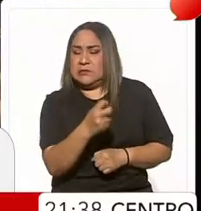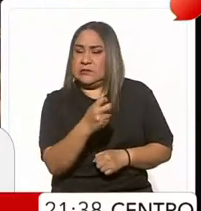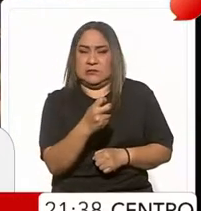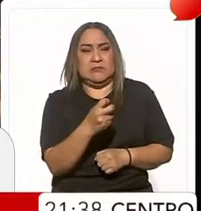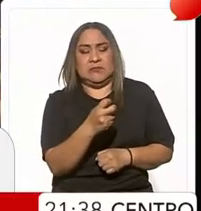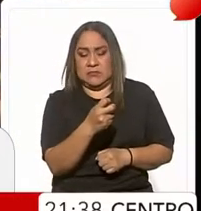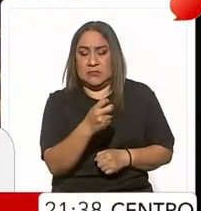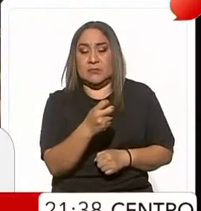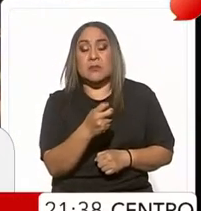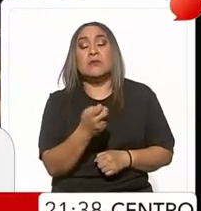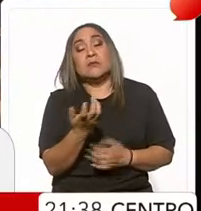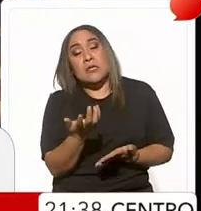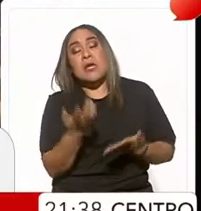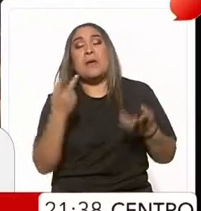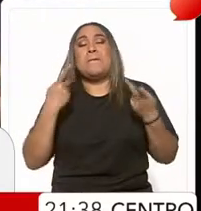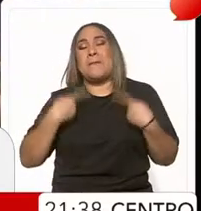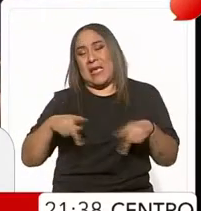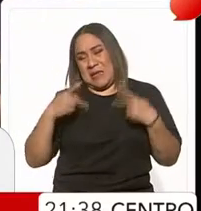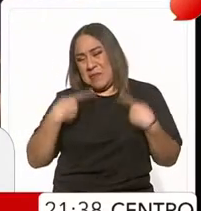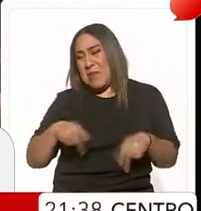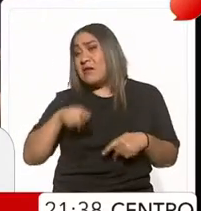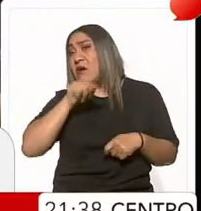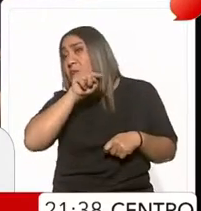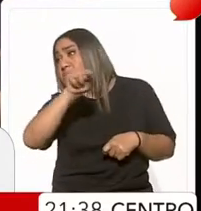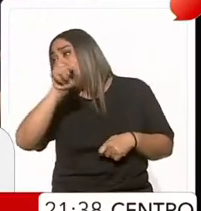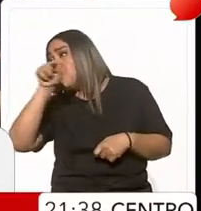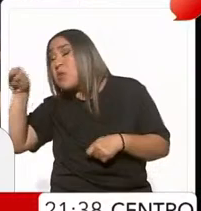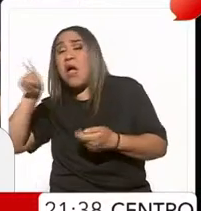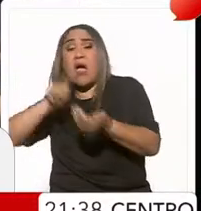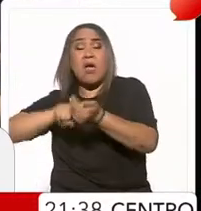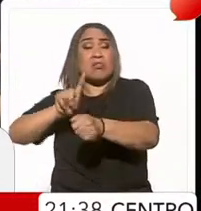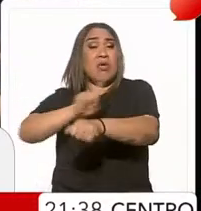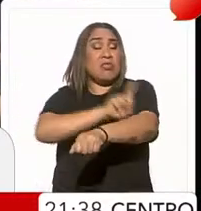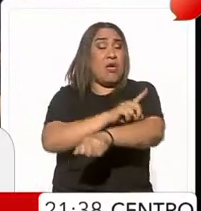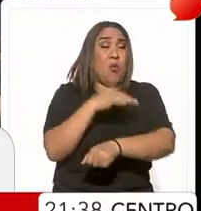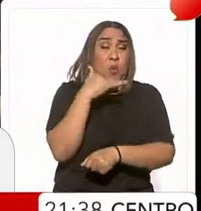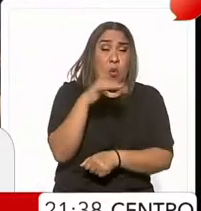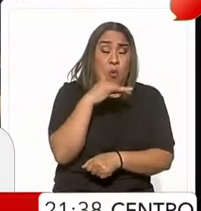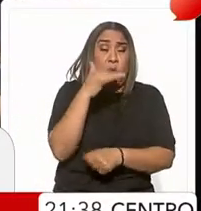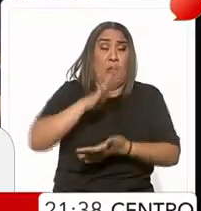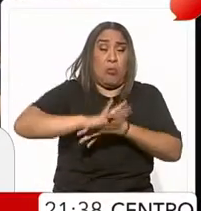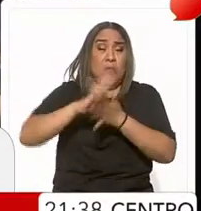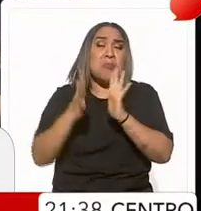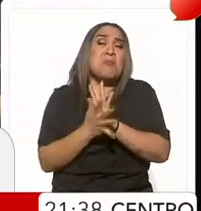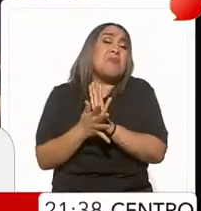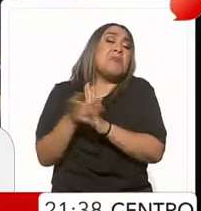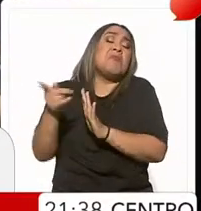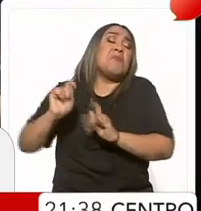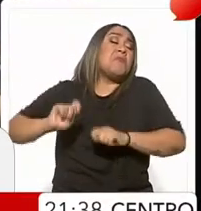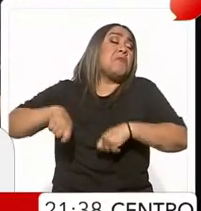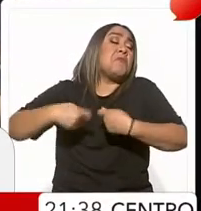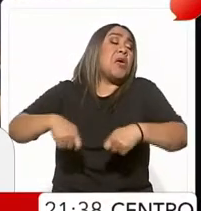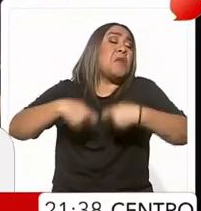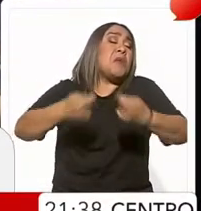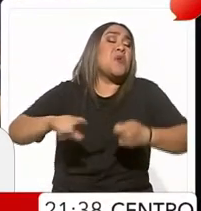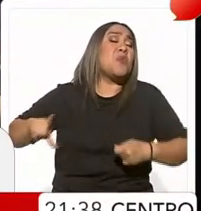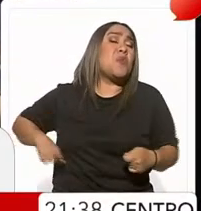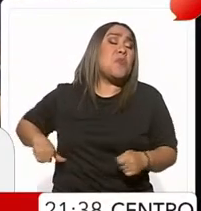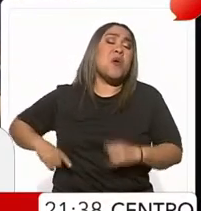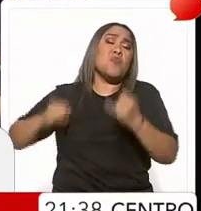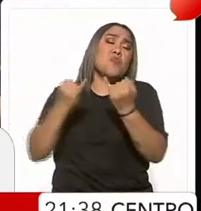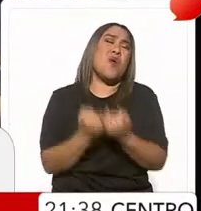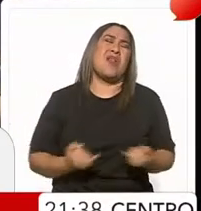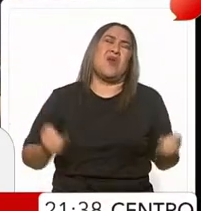porque personas de historial corrupto pues van a representar corrupción en sus gobiernos